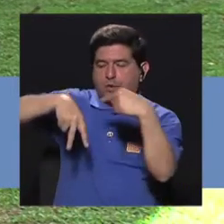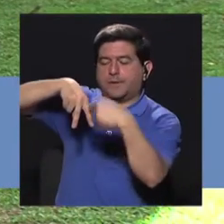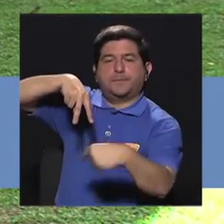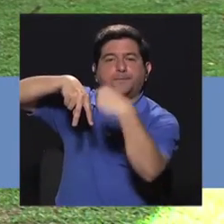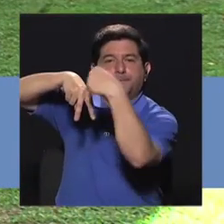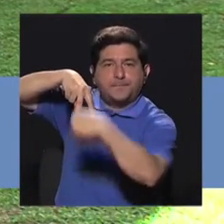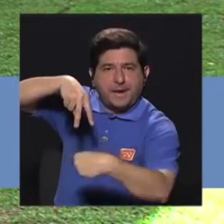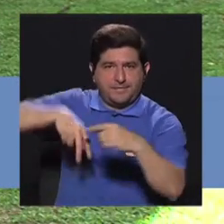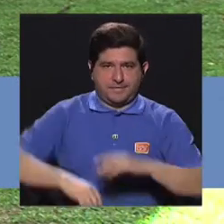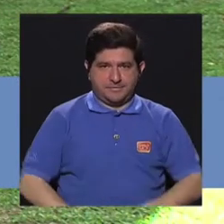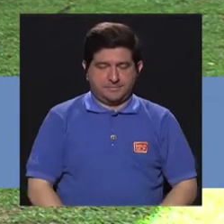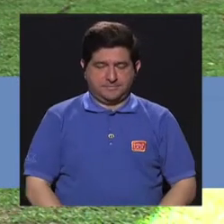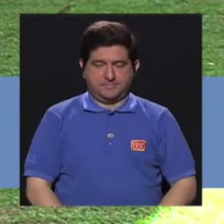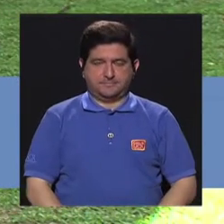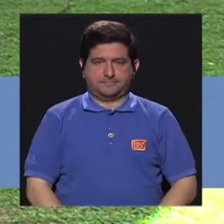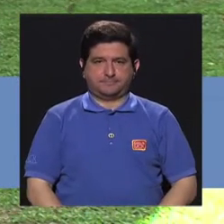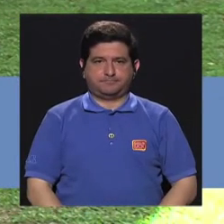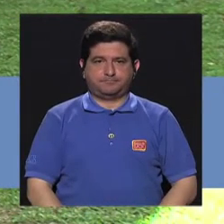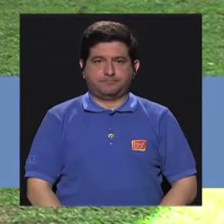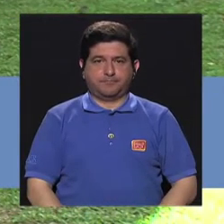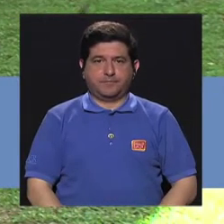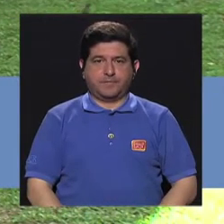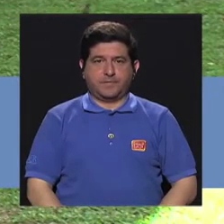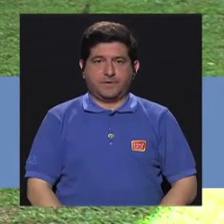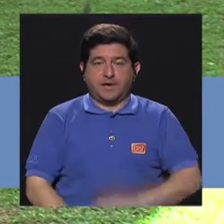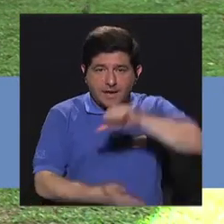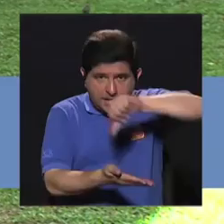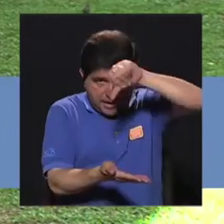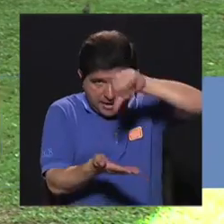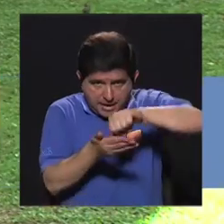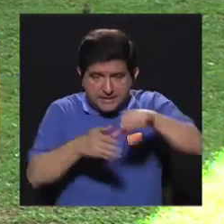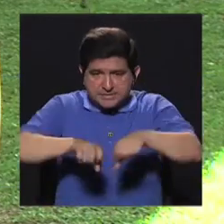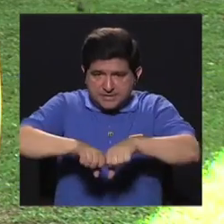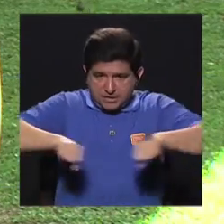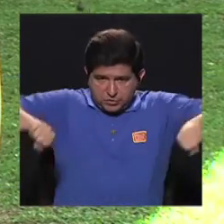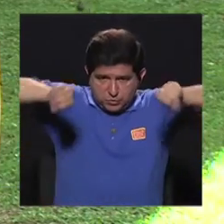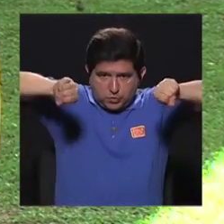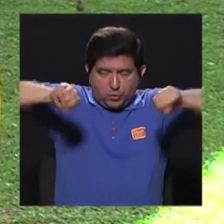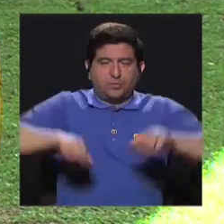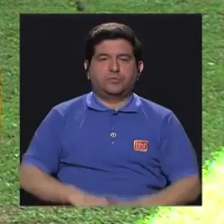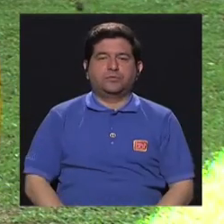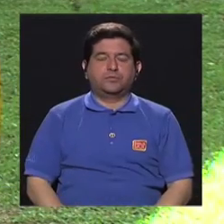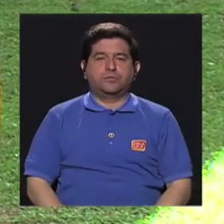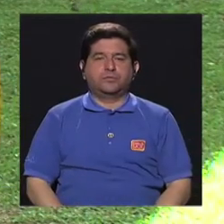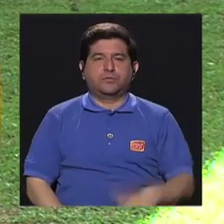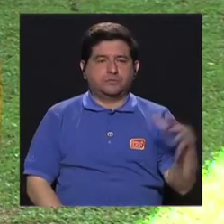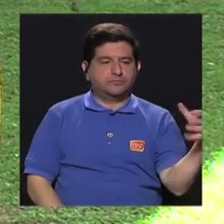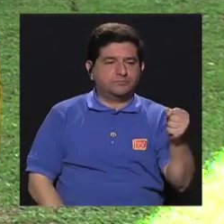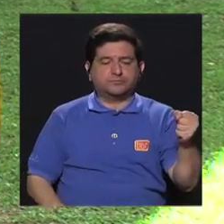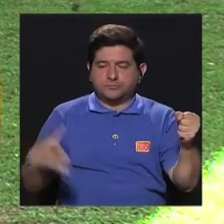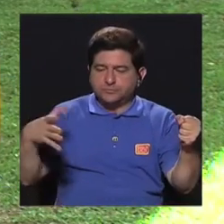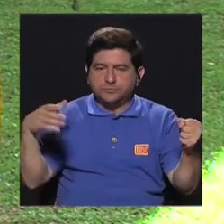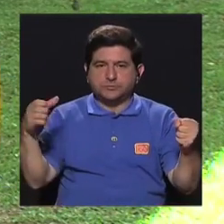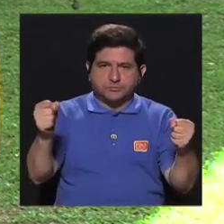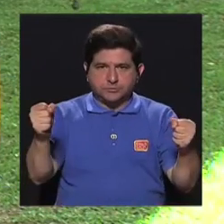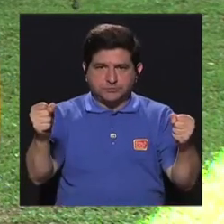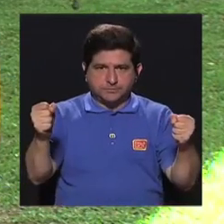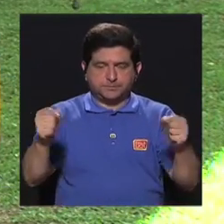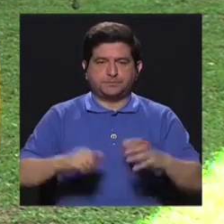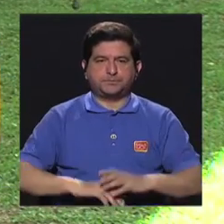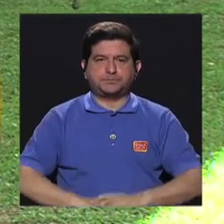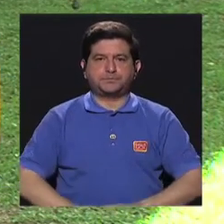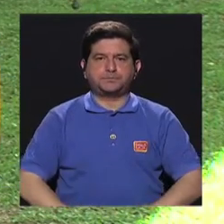lo que es la parte de las piernas. Nos vamos a poner en el centro de la banda. Vamos a agarrar la banda de esta manera.